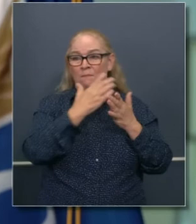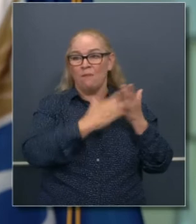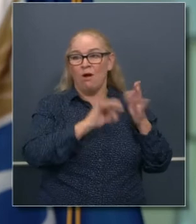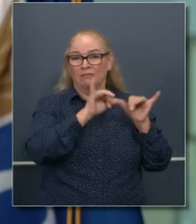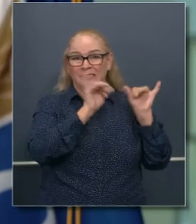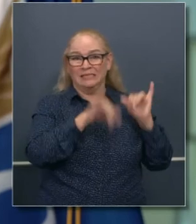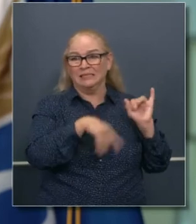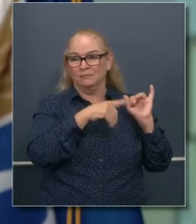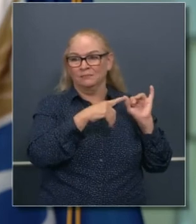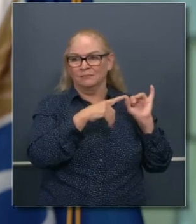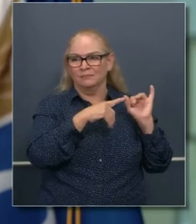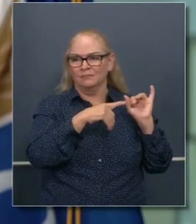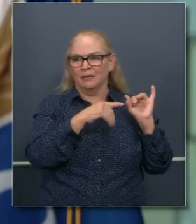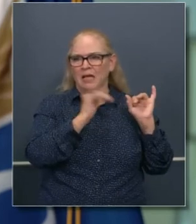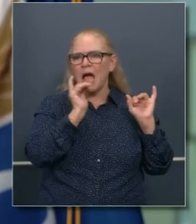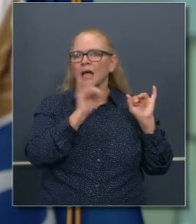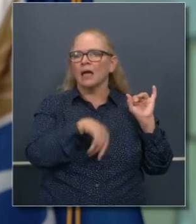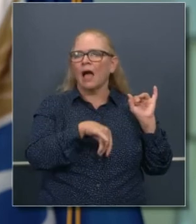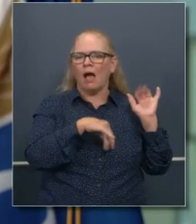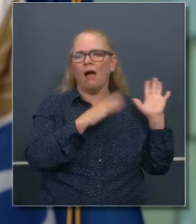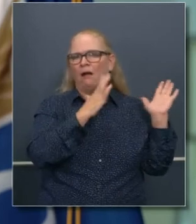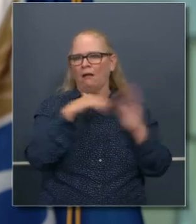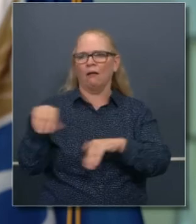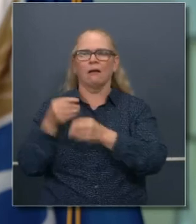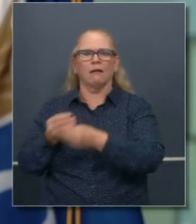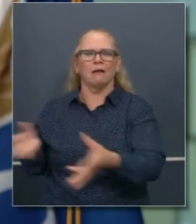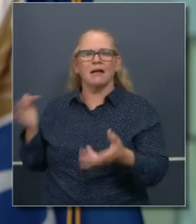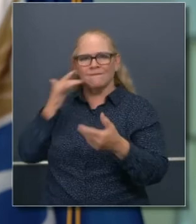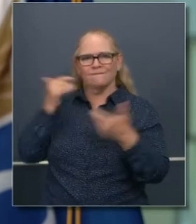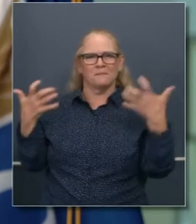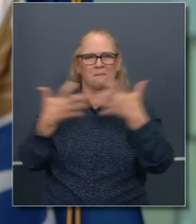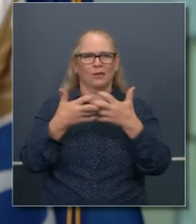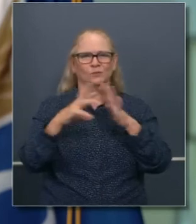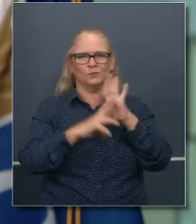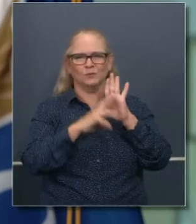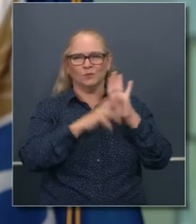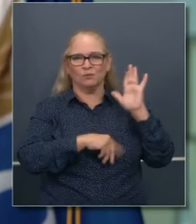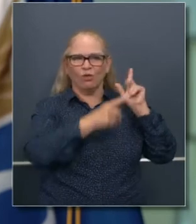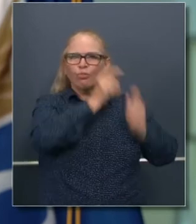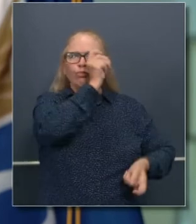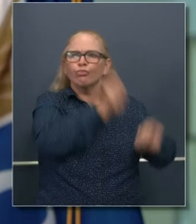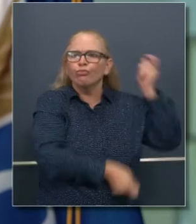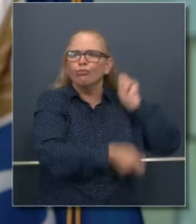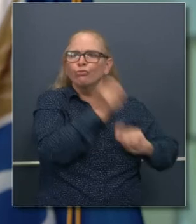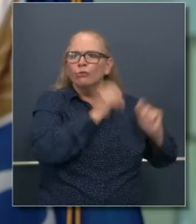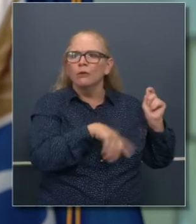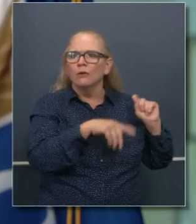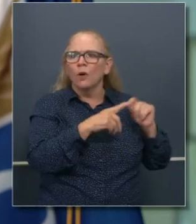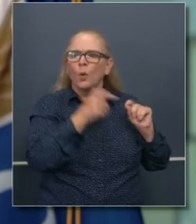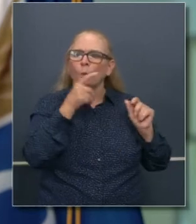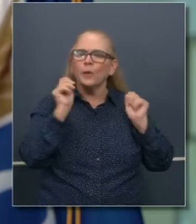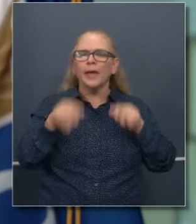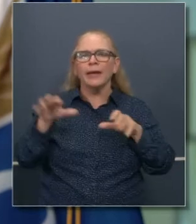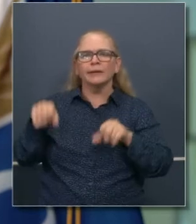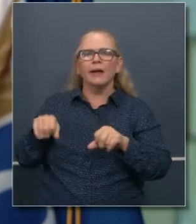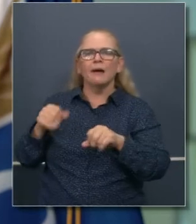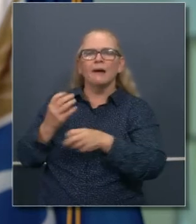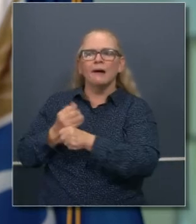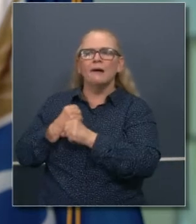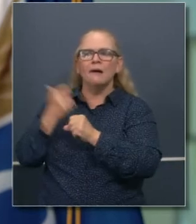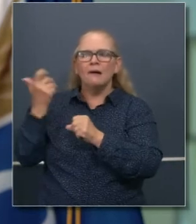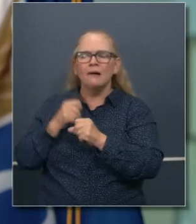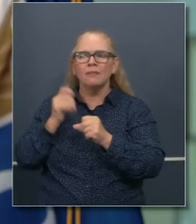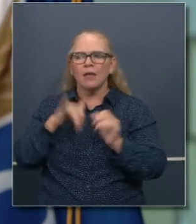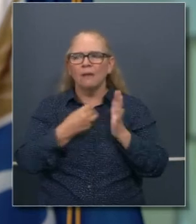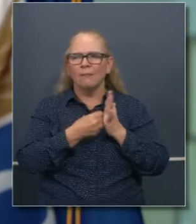ha cambiado y las reglas de idoneidad también han cambiado. Así que si usted introduce nuevas reglas de idoneidad en estos